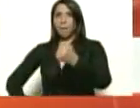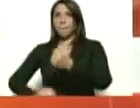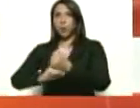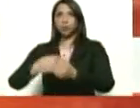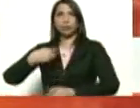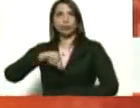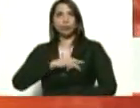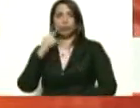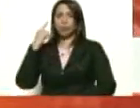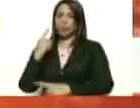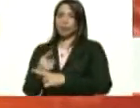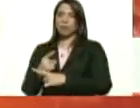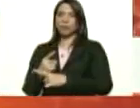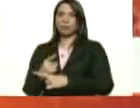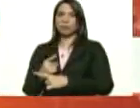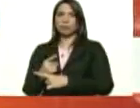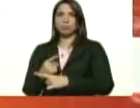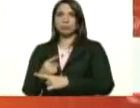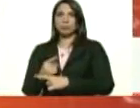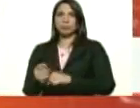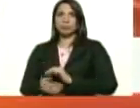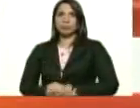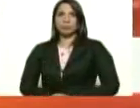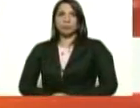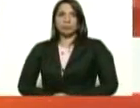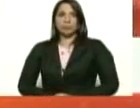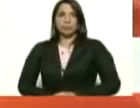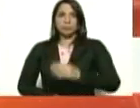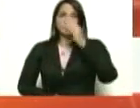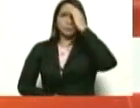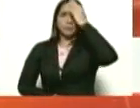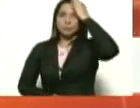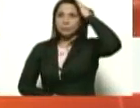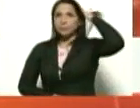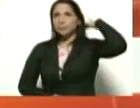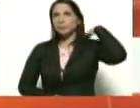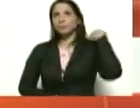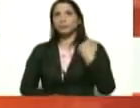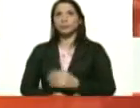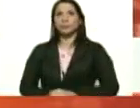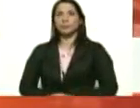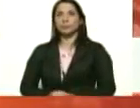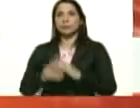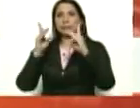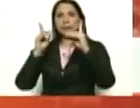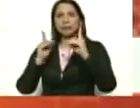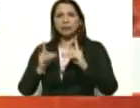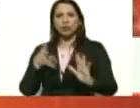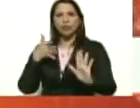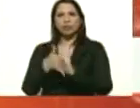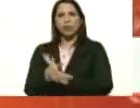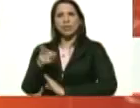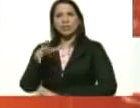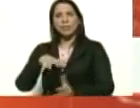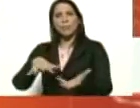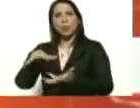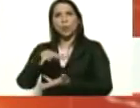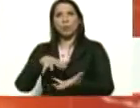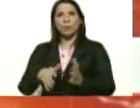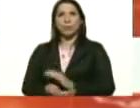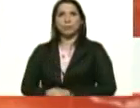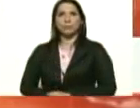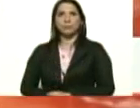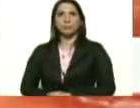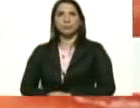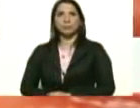tenemos que sacar ¿cómo se llama? lecciones sobre esta situación. Las